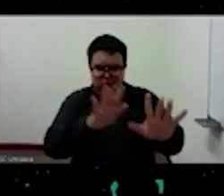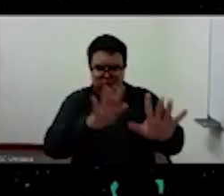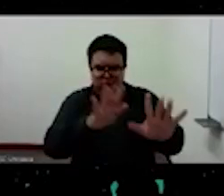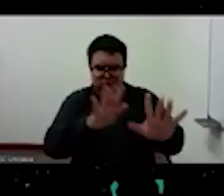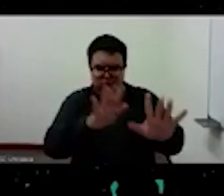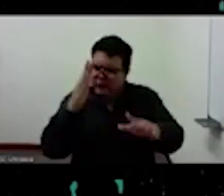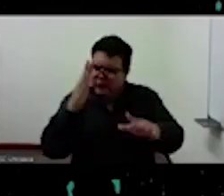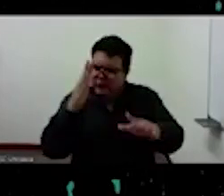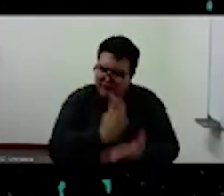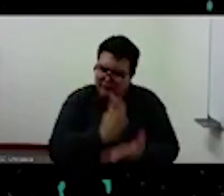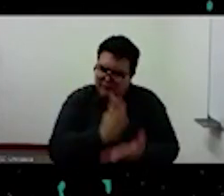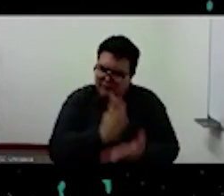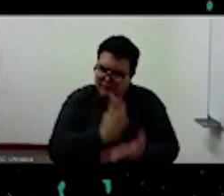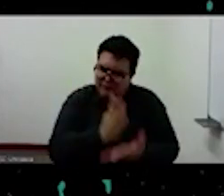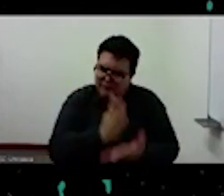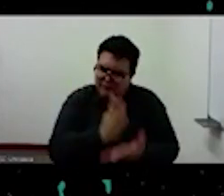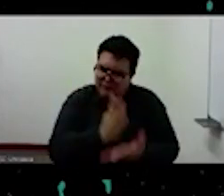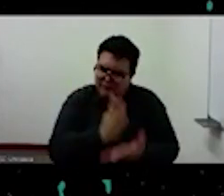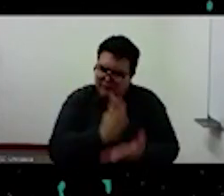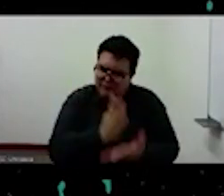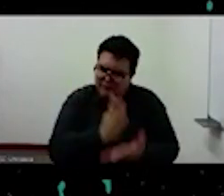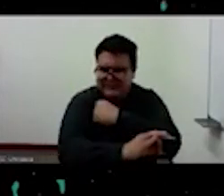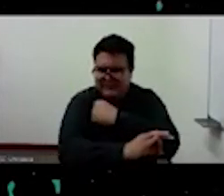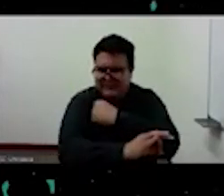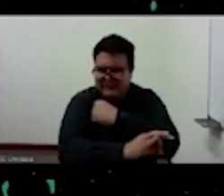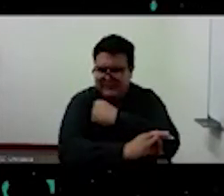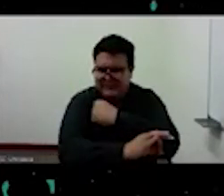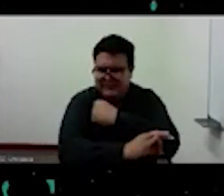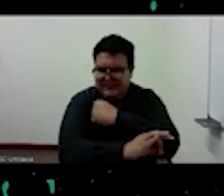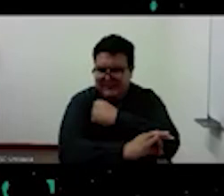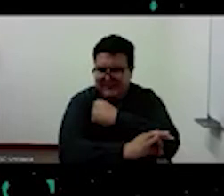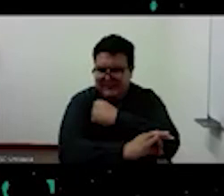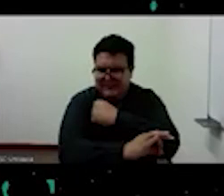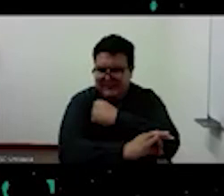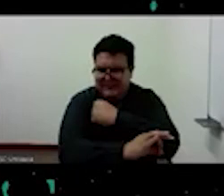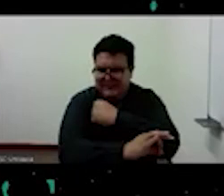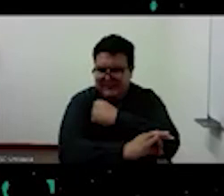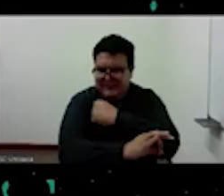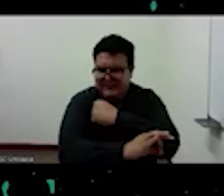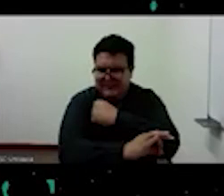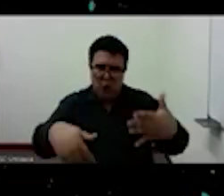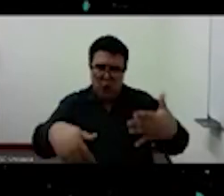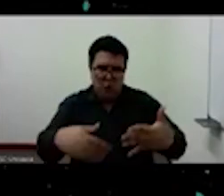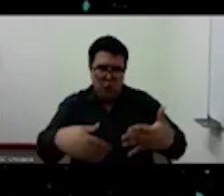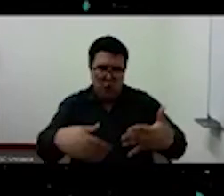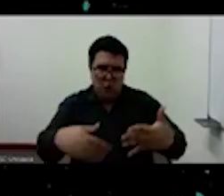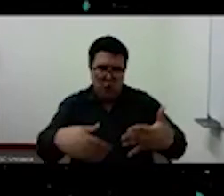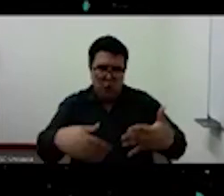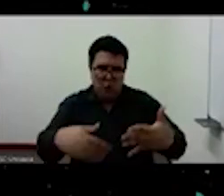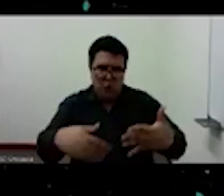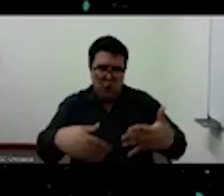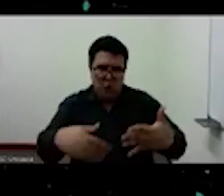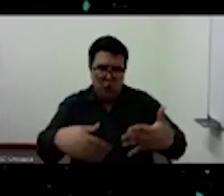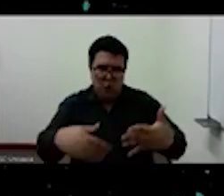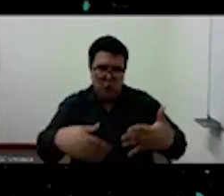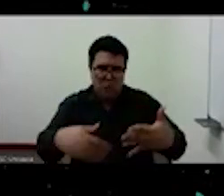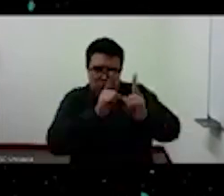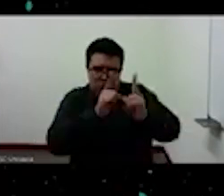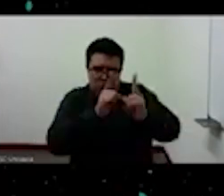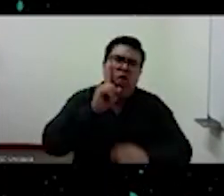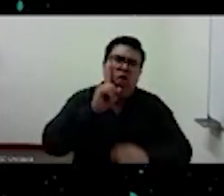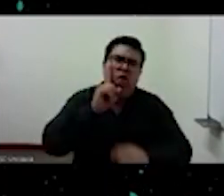un trauma psíquico un trauma que disturbia la sexualidad del pensamiento la